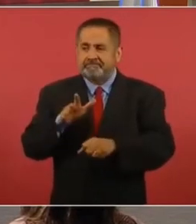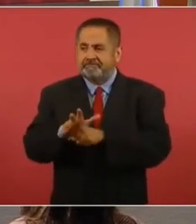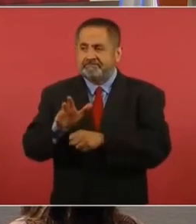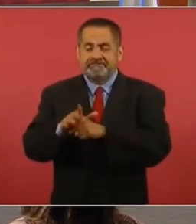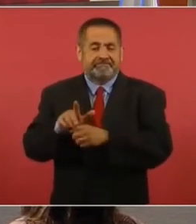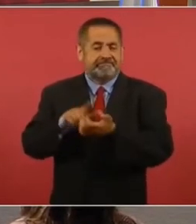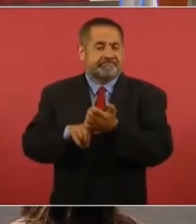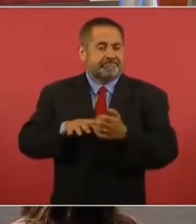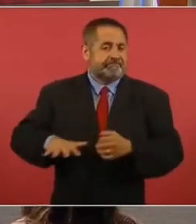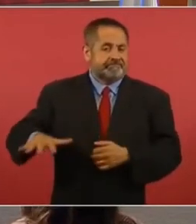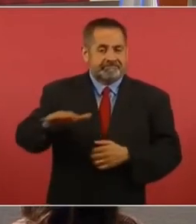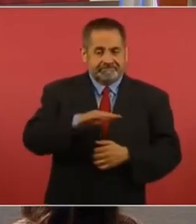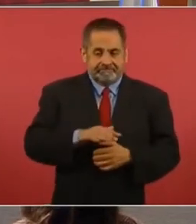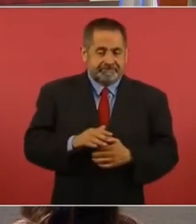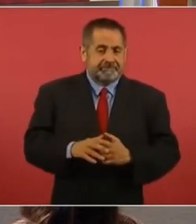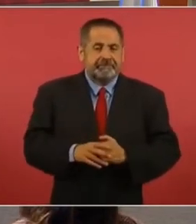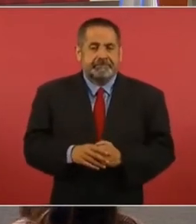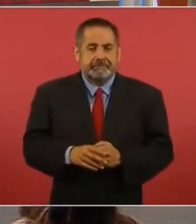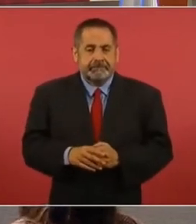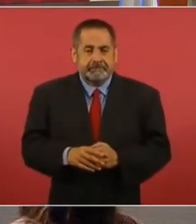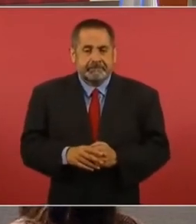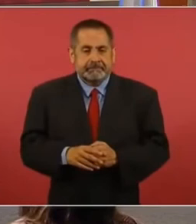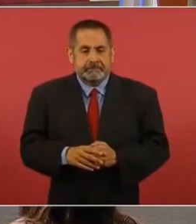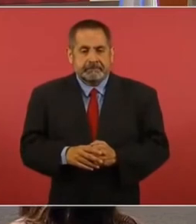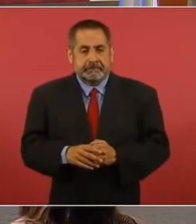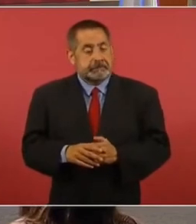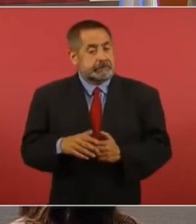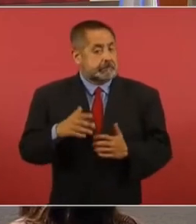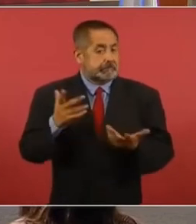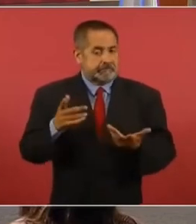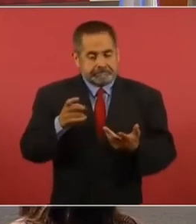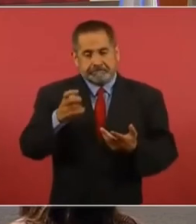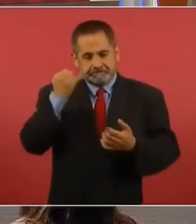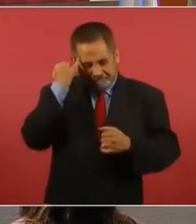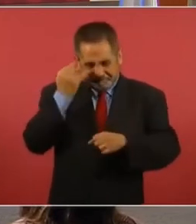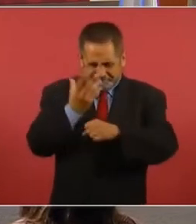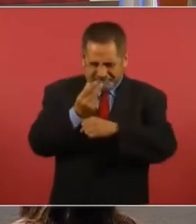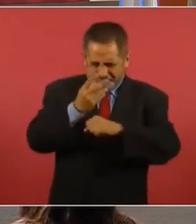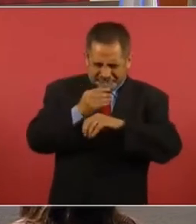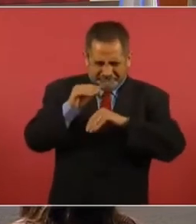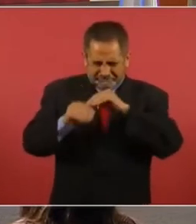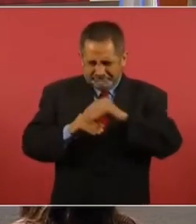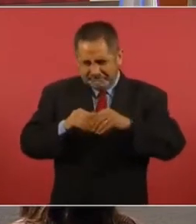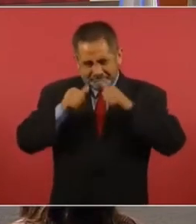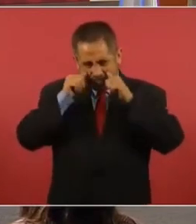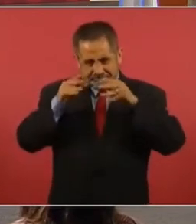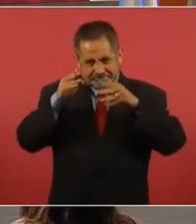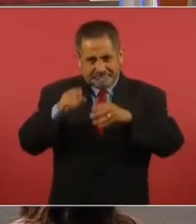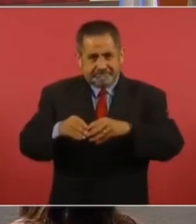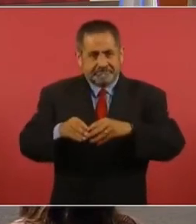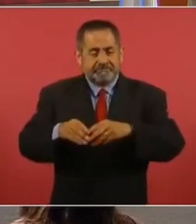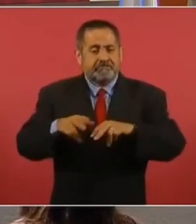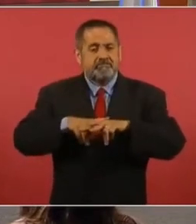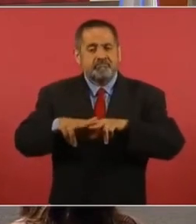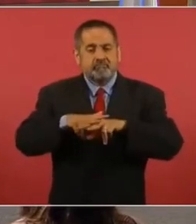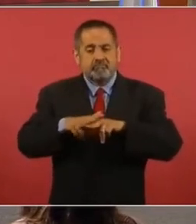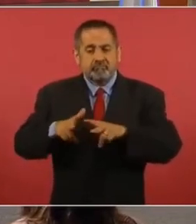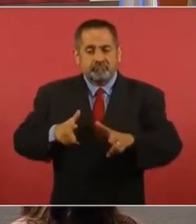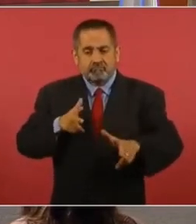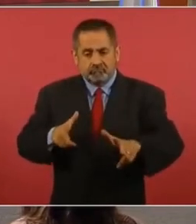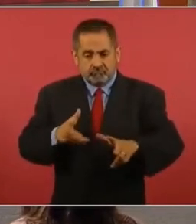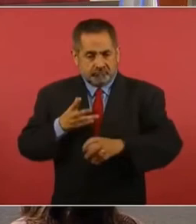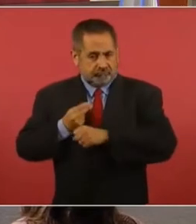se plantea la rehabilitación de esta línea. Ya estamos